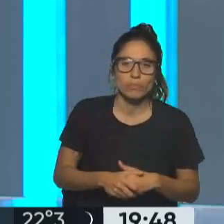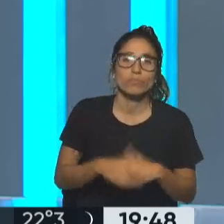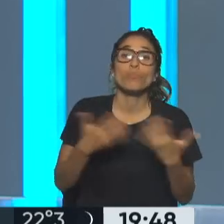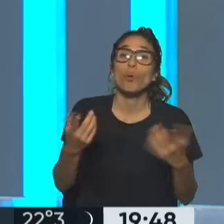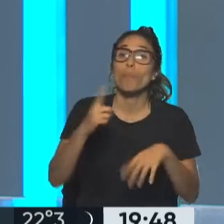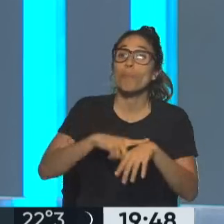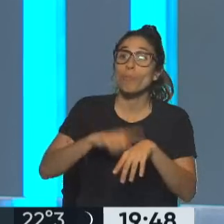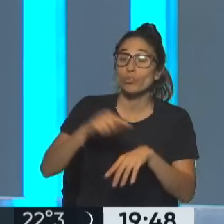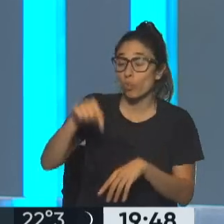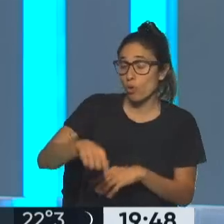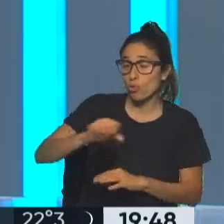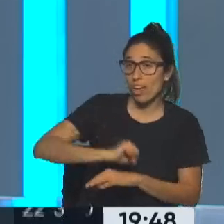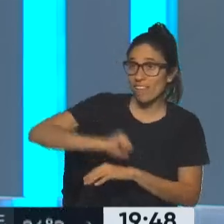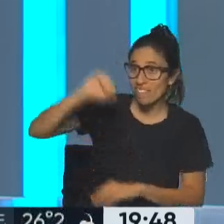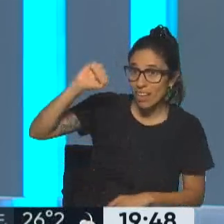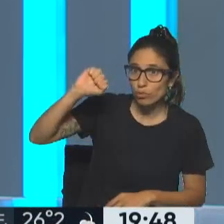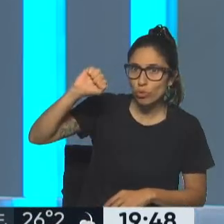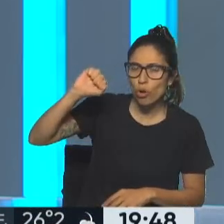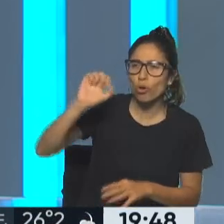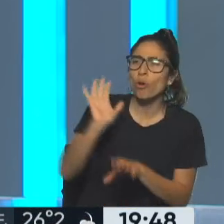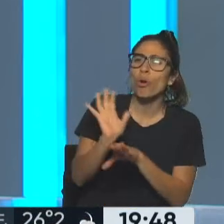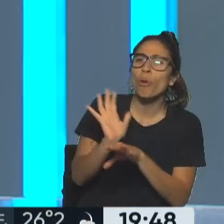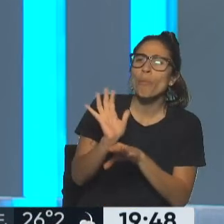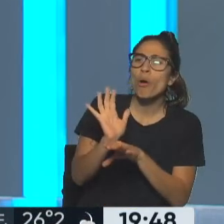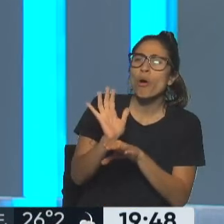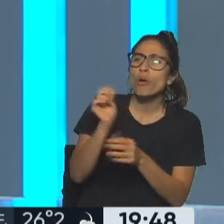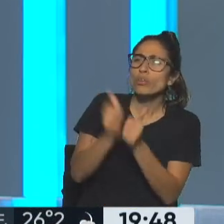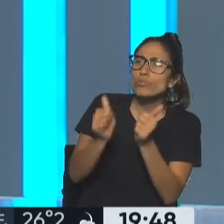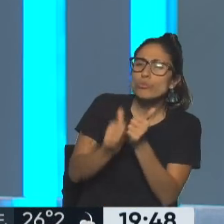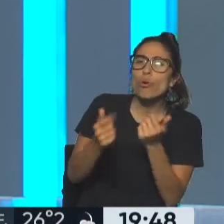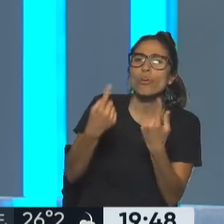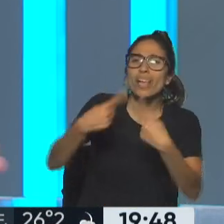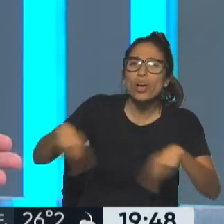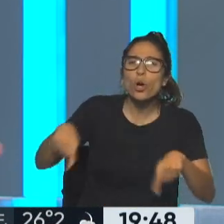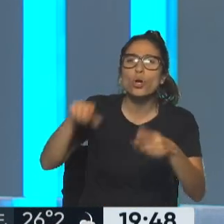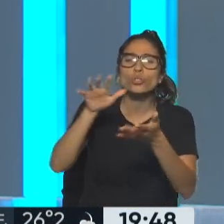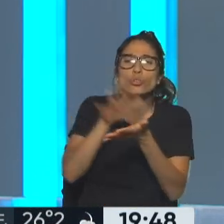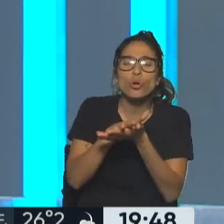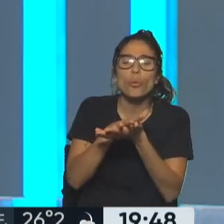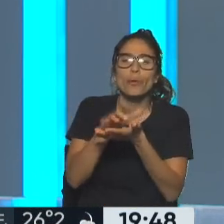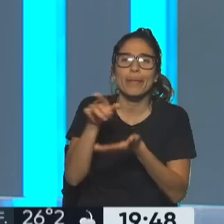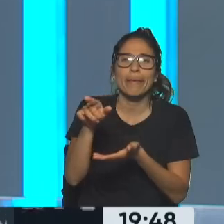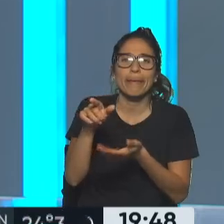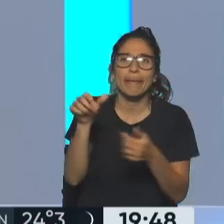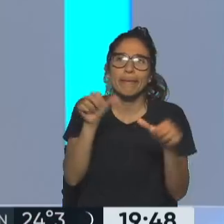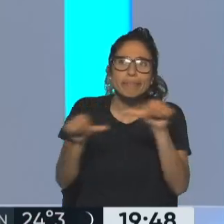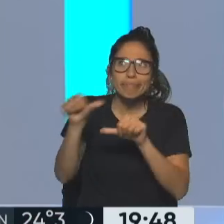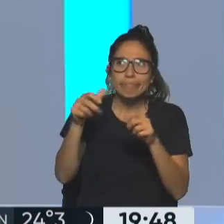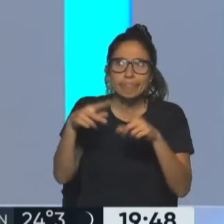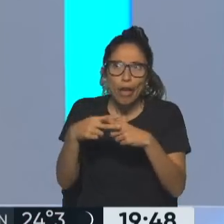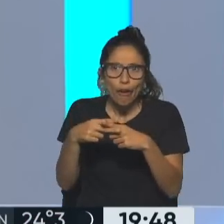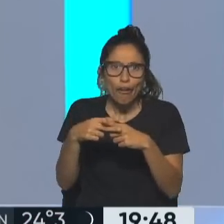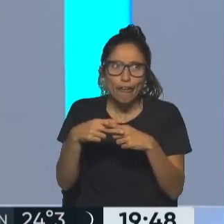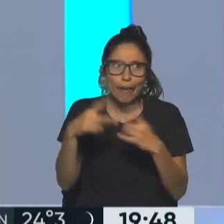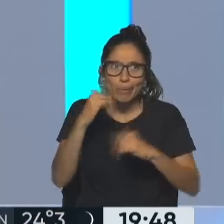pero estas historias no juegan en primera, no juegan en primer plano. Bueno, mientras que está toda esta